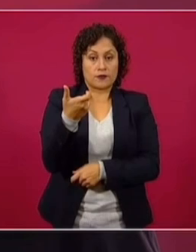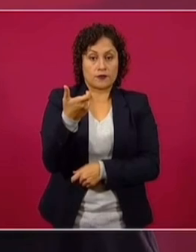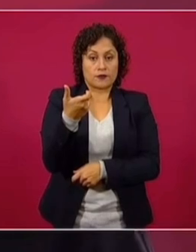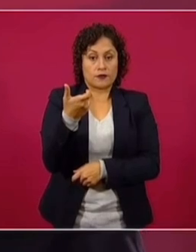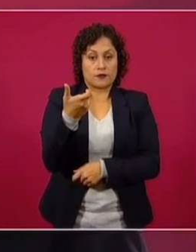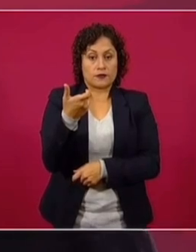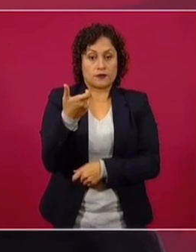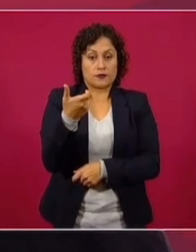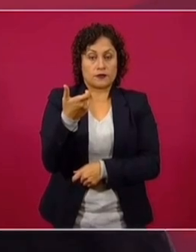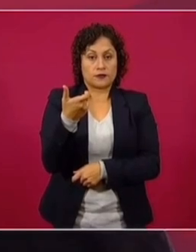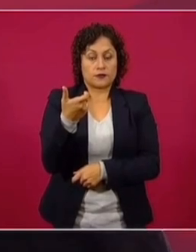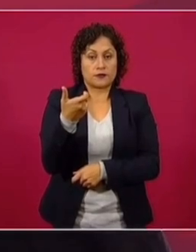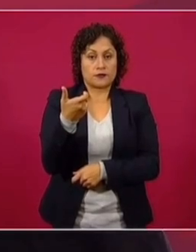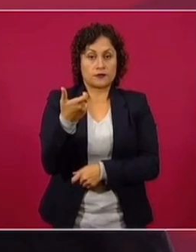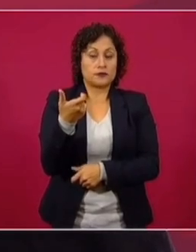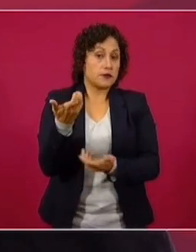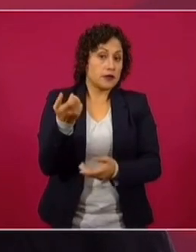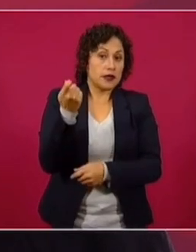¿Qué era que mandaba?